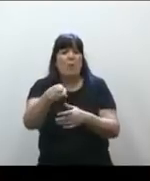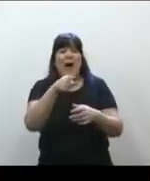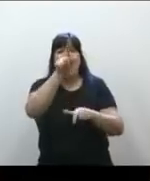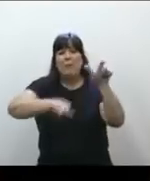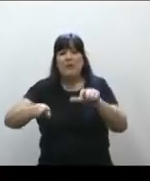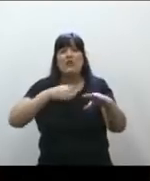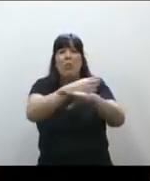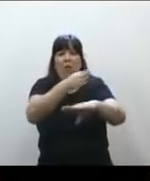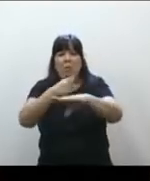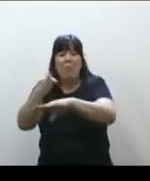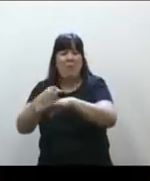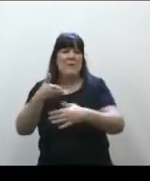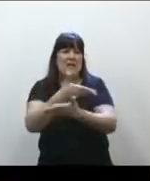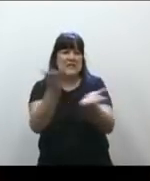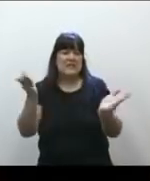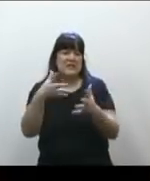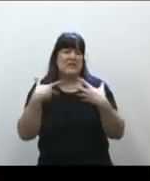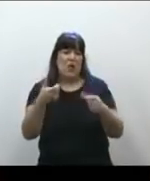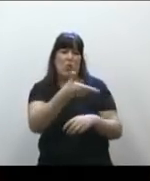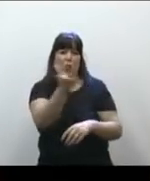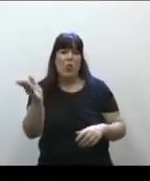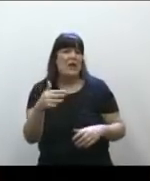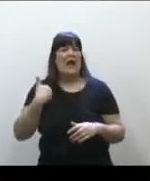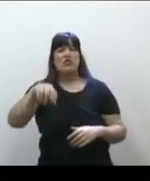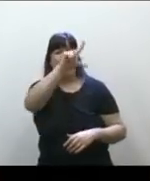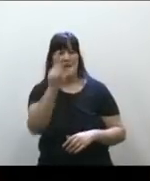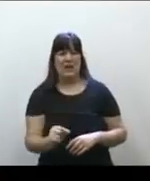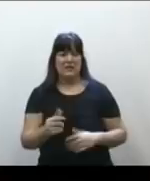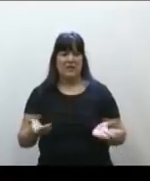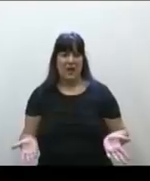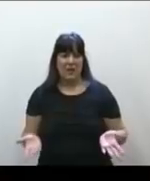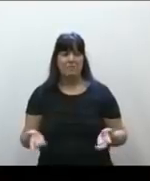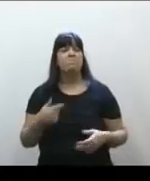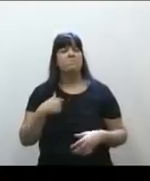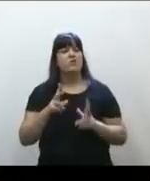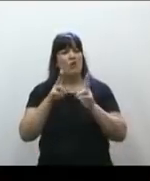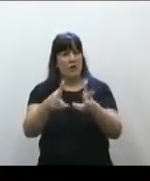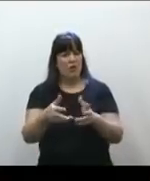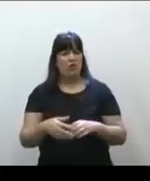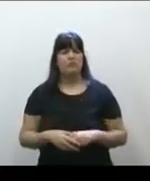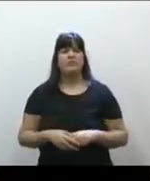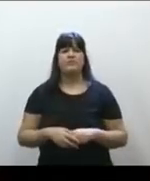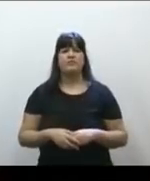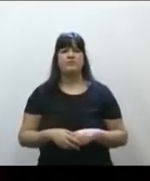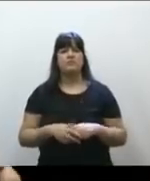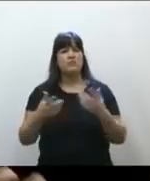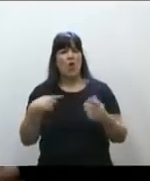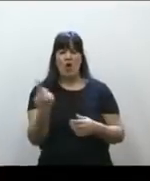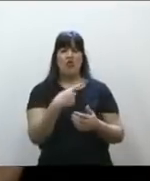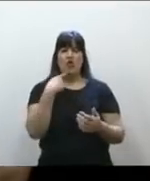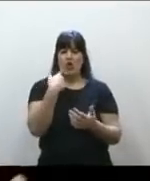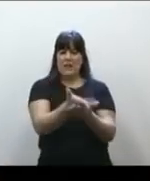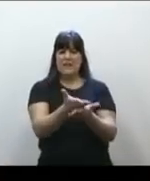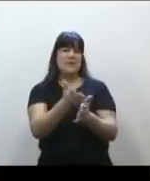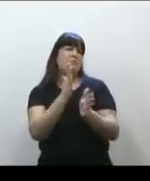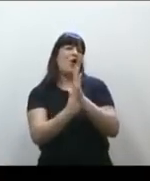pública en miles de lugares de nuestro país. Digo una cosa, uno plantea la gratuidad